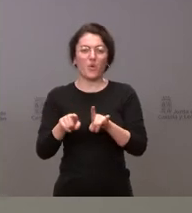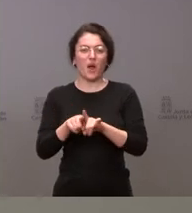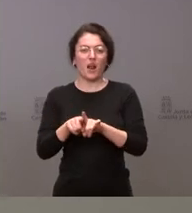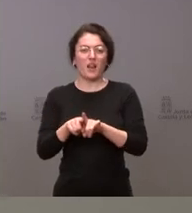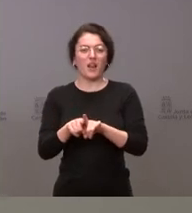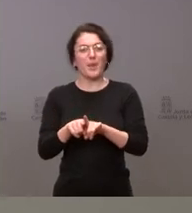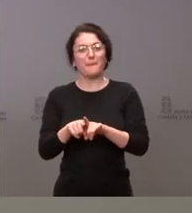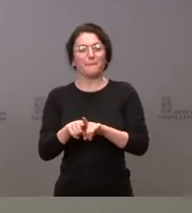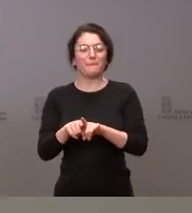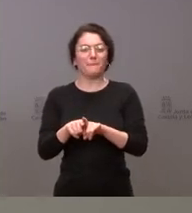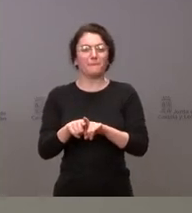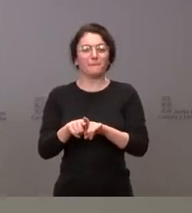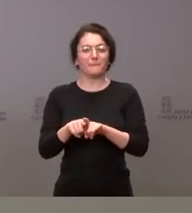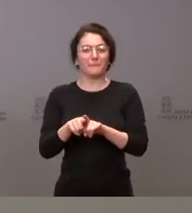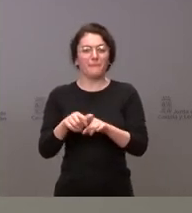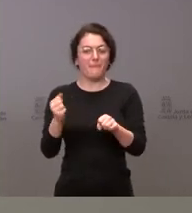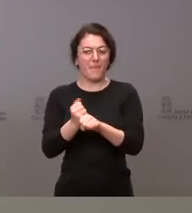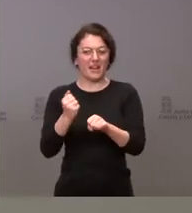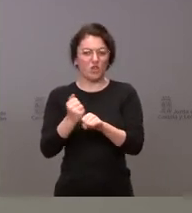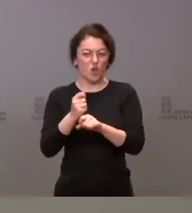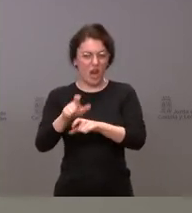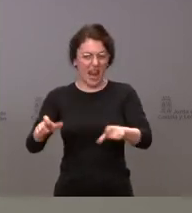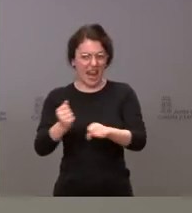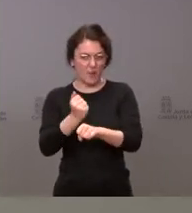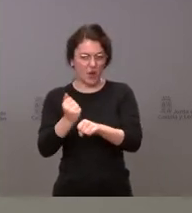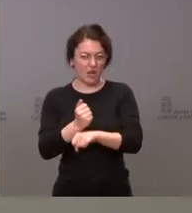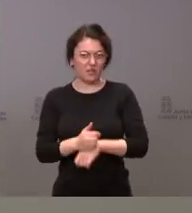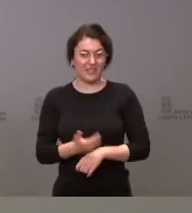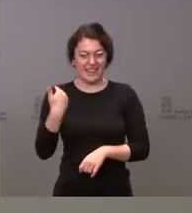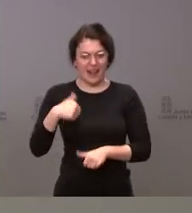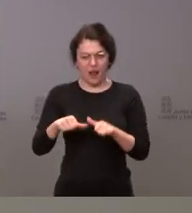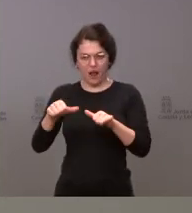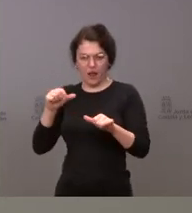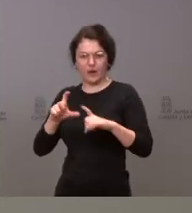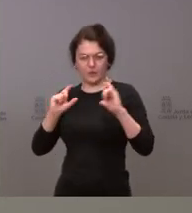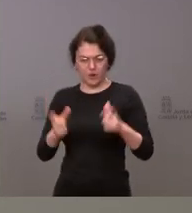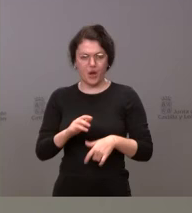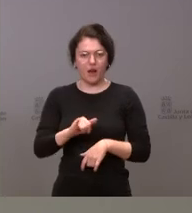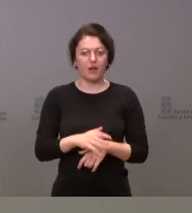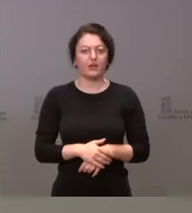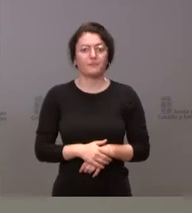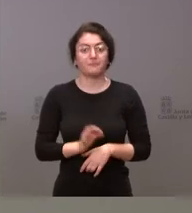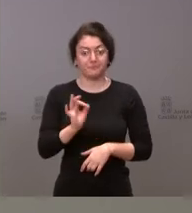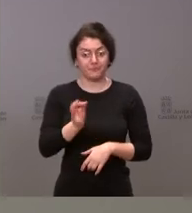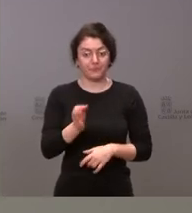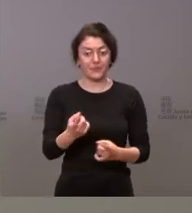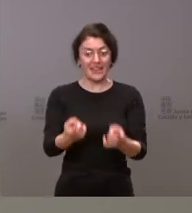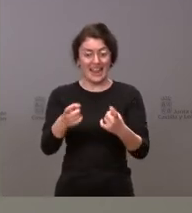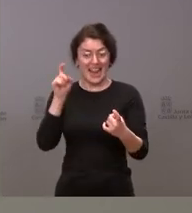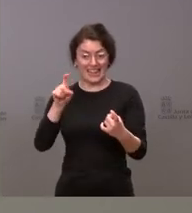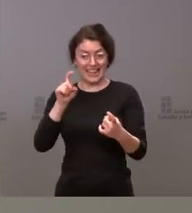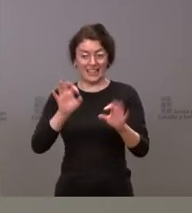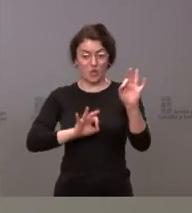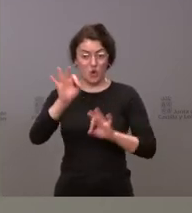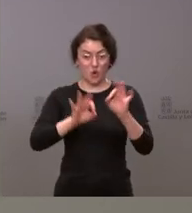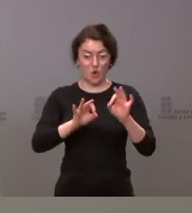laborales, que por otro lado haya habido dos reuniones previo a todo esto. Y habrá evidentemente una ratio en la zona rural y la ratio